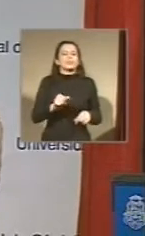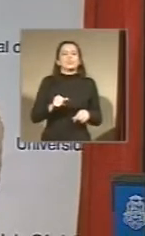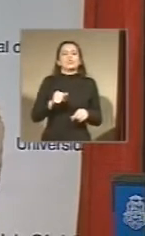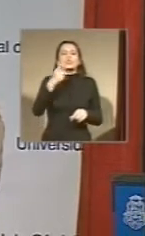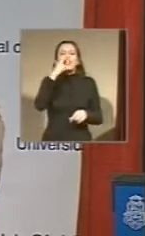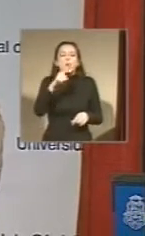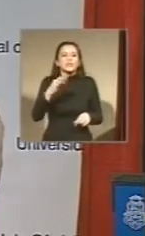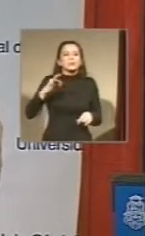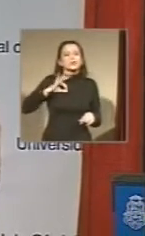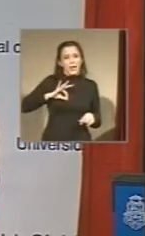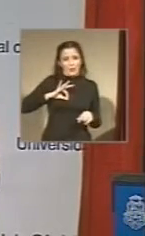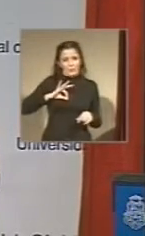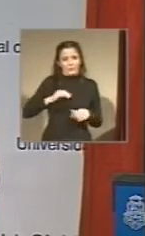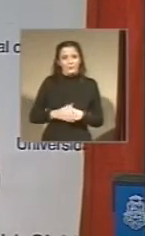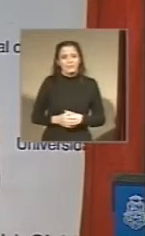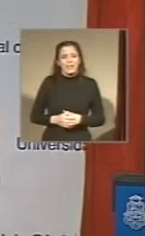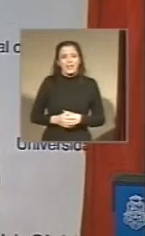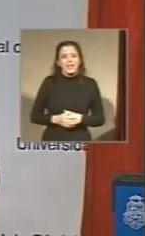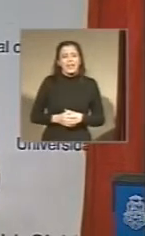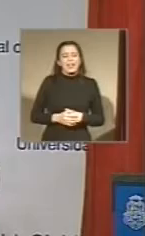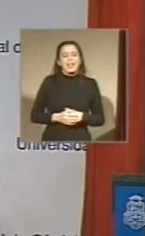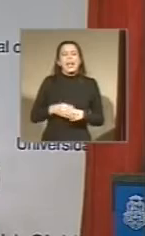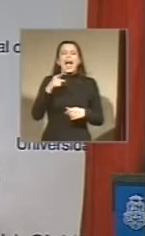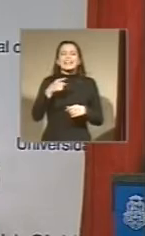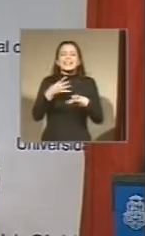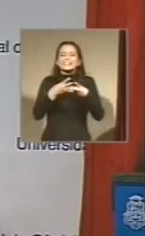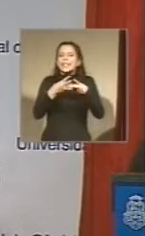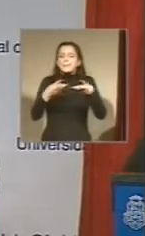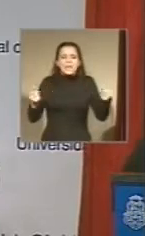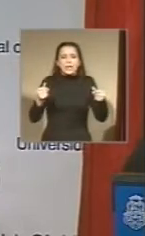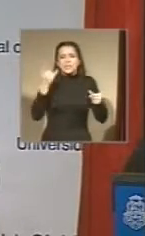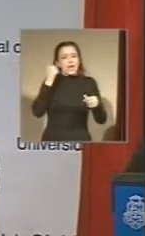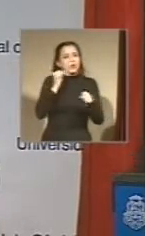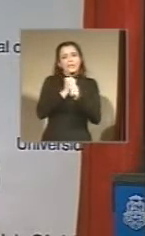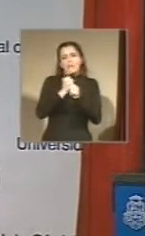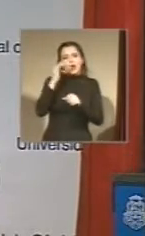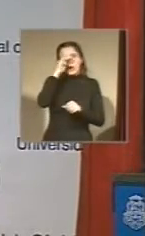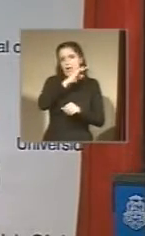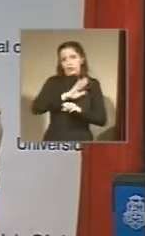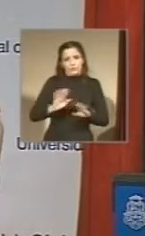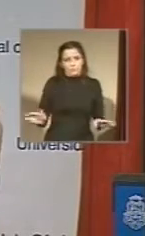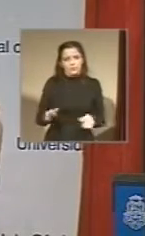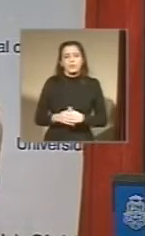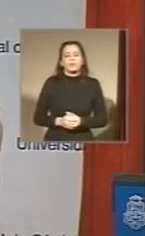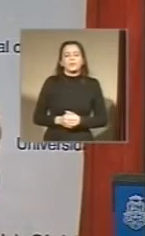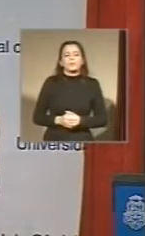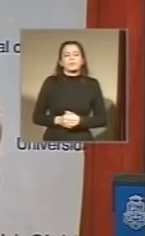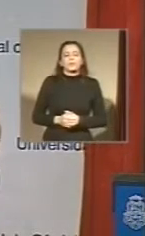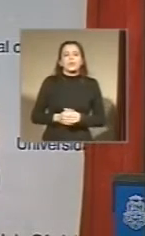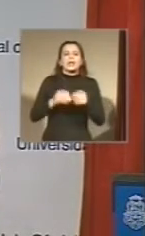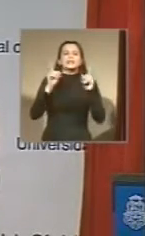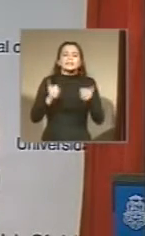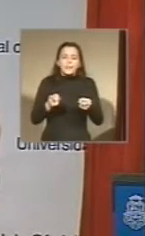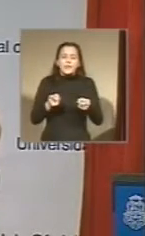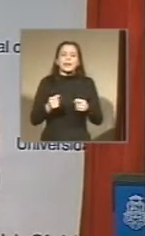Hay que eliminar el veto presidencial. Terminar con el trabajo en negro y en cada industria y establecimiento debe